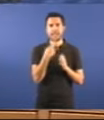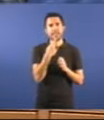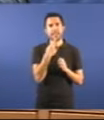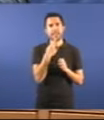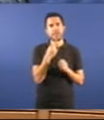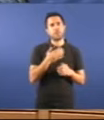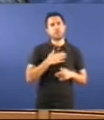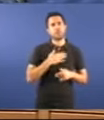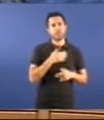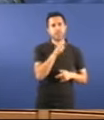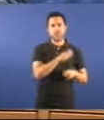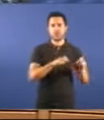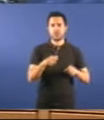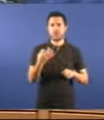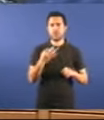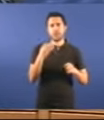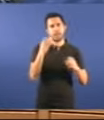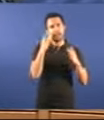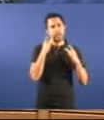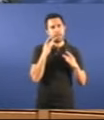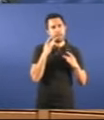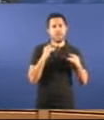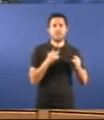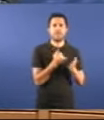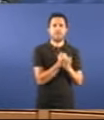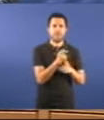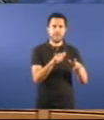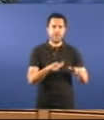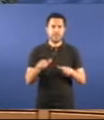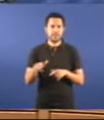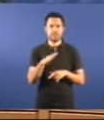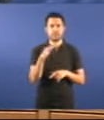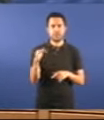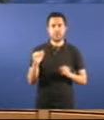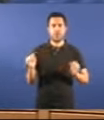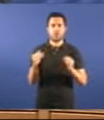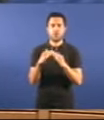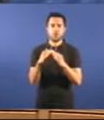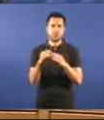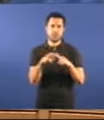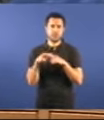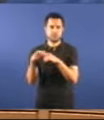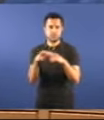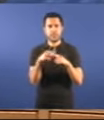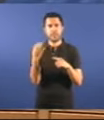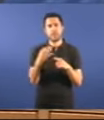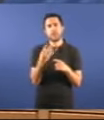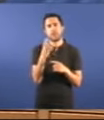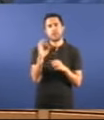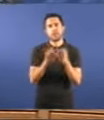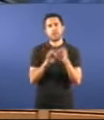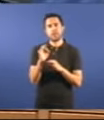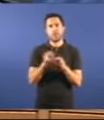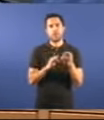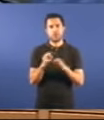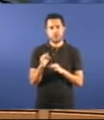fincas. Está de acordo ou non? Desa lei se dice que os montes veciñais en man común teñen que adicar o 40% dos seus ingresos a repolvar e